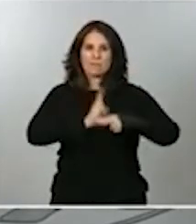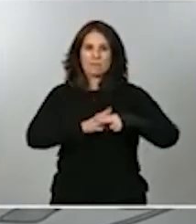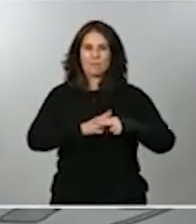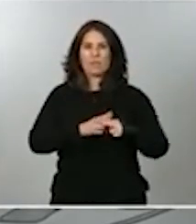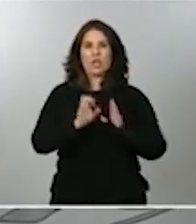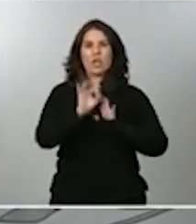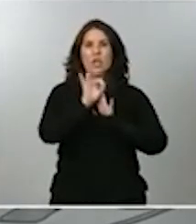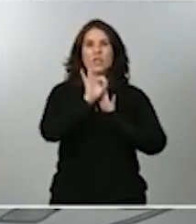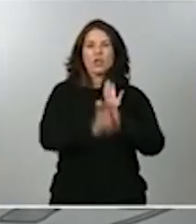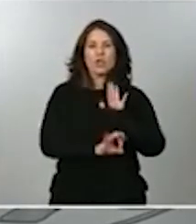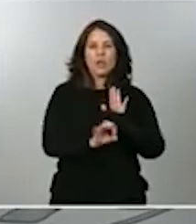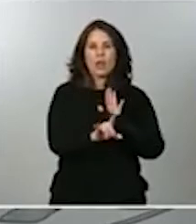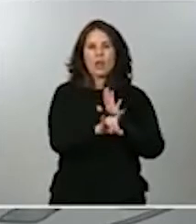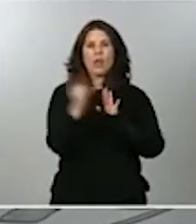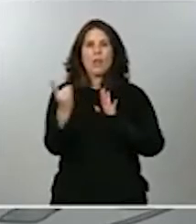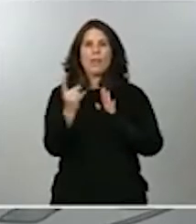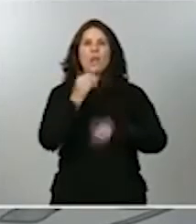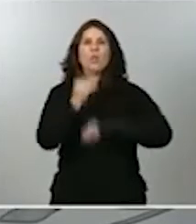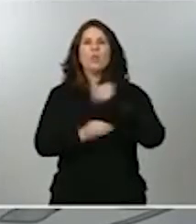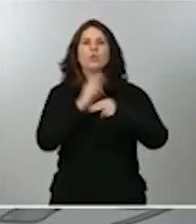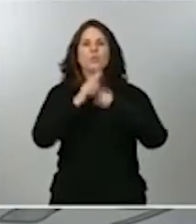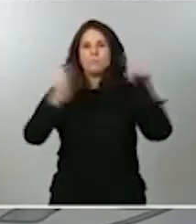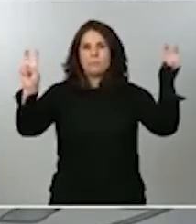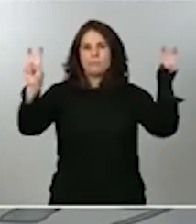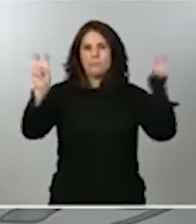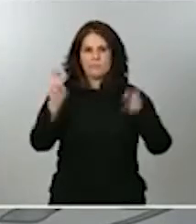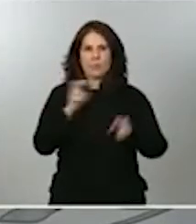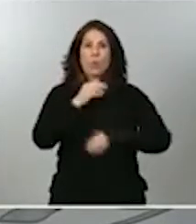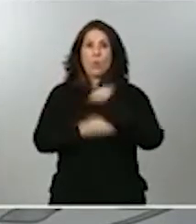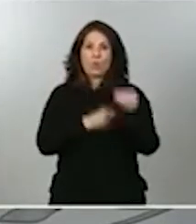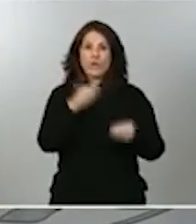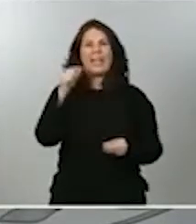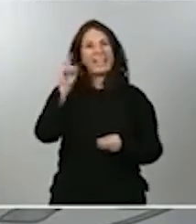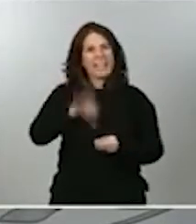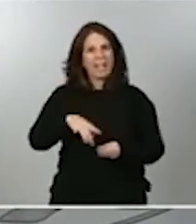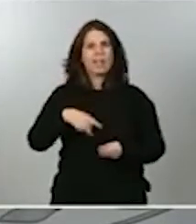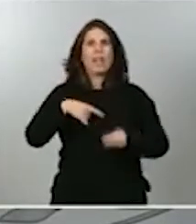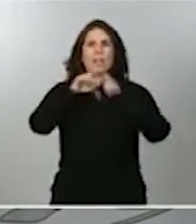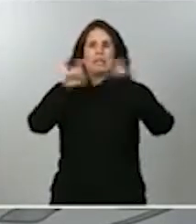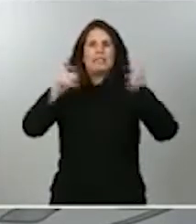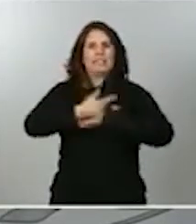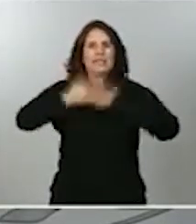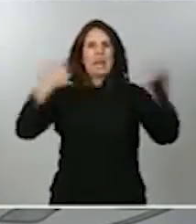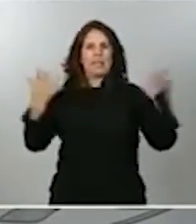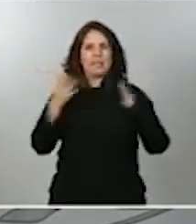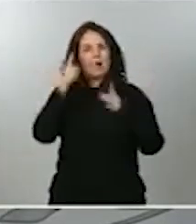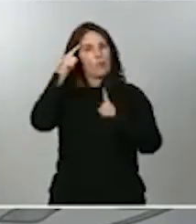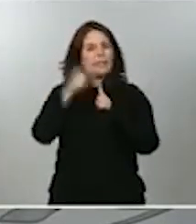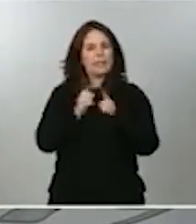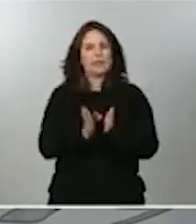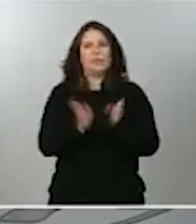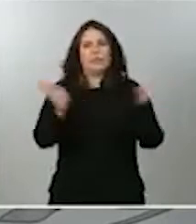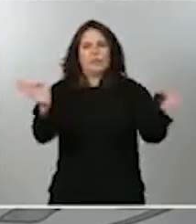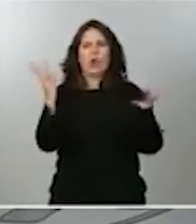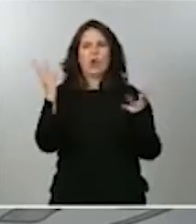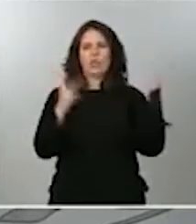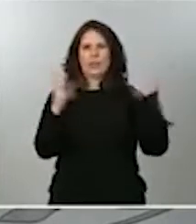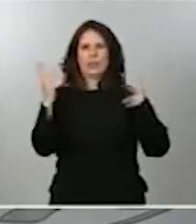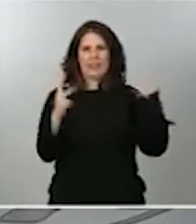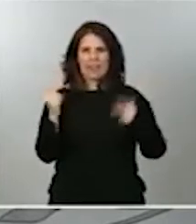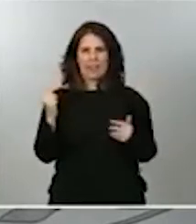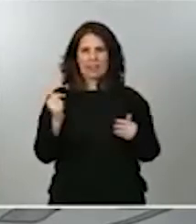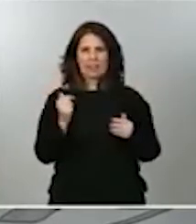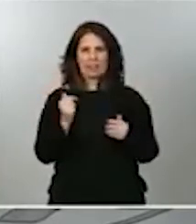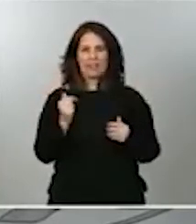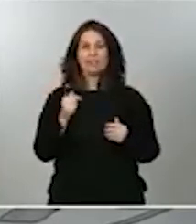uso que se utiliza por parte de las grandes compañías para hacer una doble contabilidad. Se trata de programas informáticos que